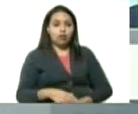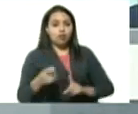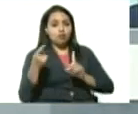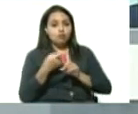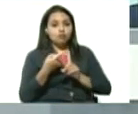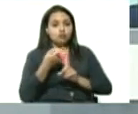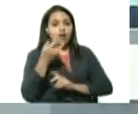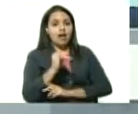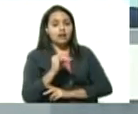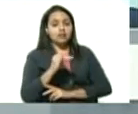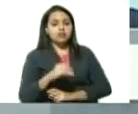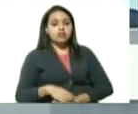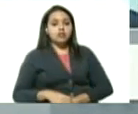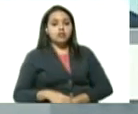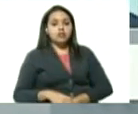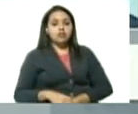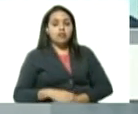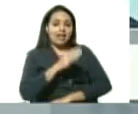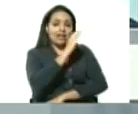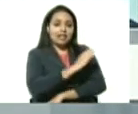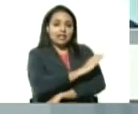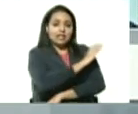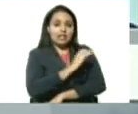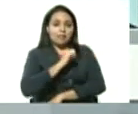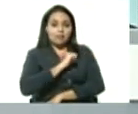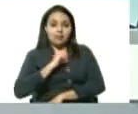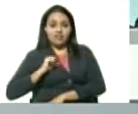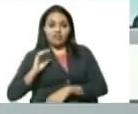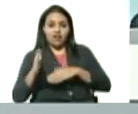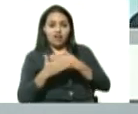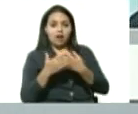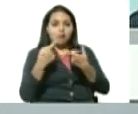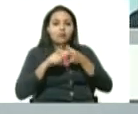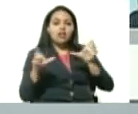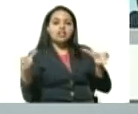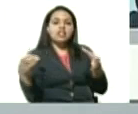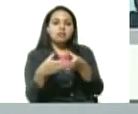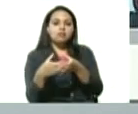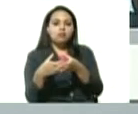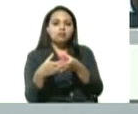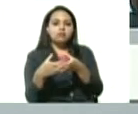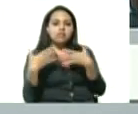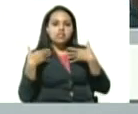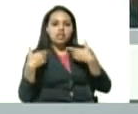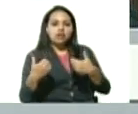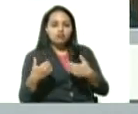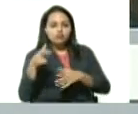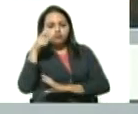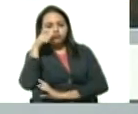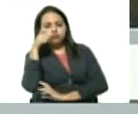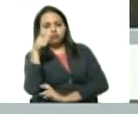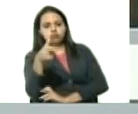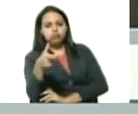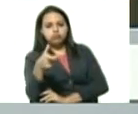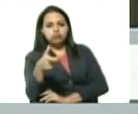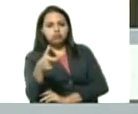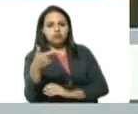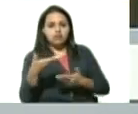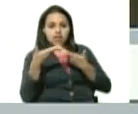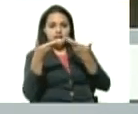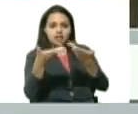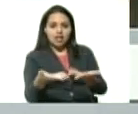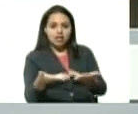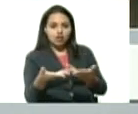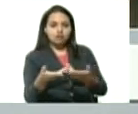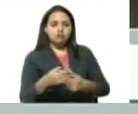casos está en una clínica privada de la capital pero nuestro equipo de salud supervisa el tratamiento que el esquema de